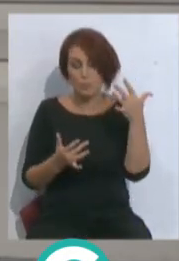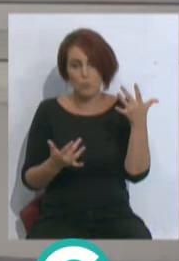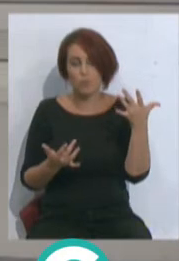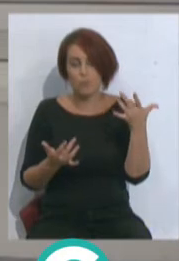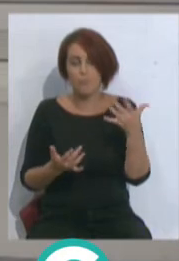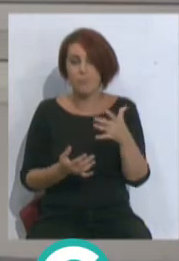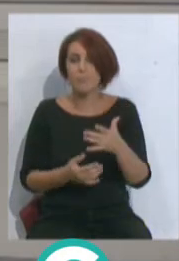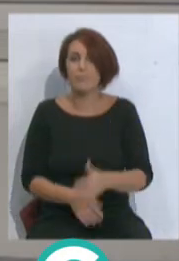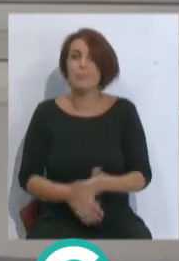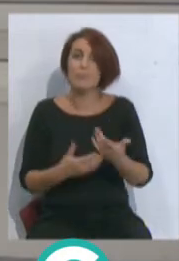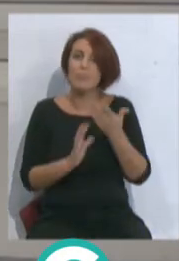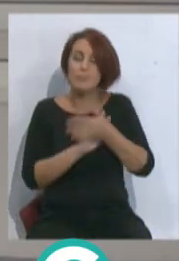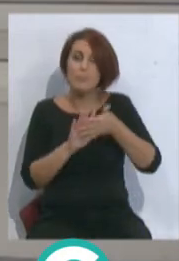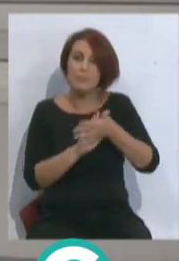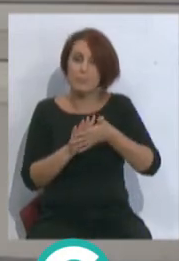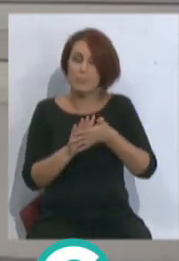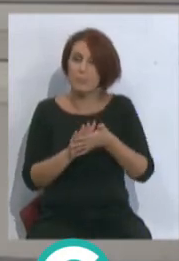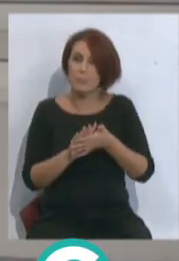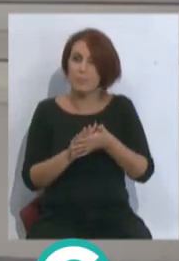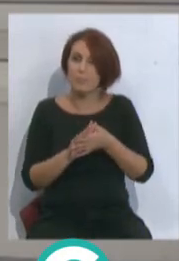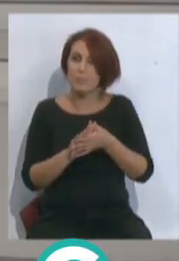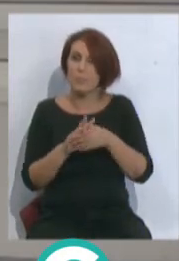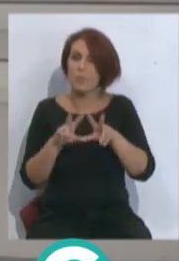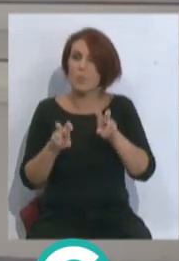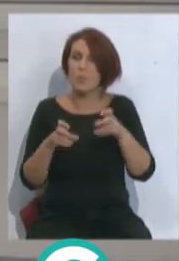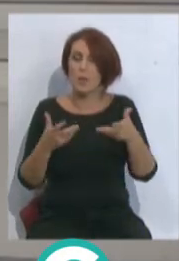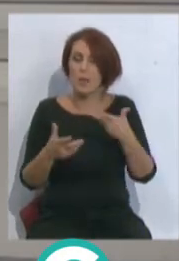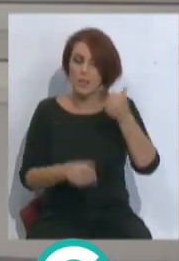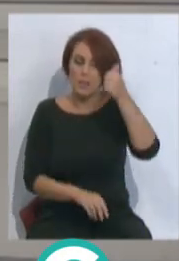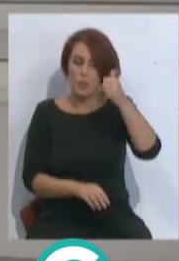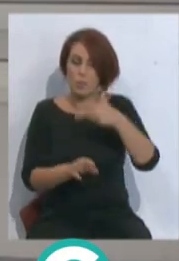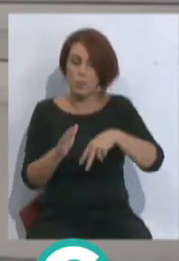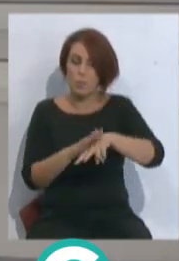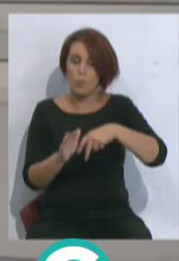pero claro, estamos hablando de un chico que juega al fútbol